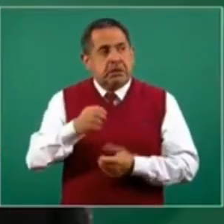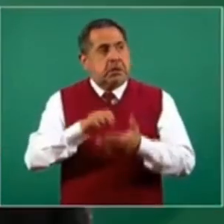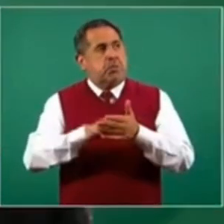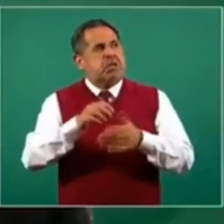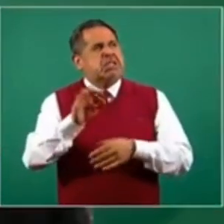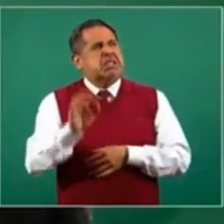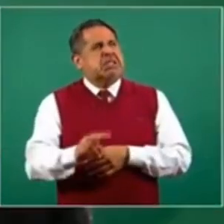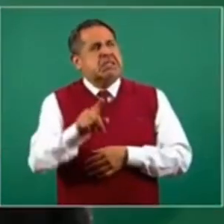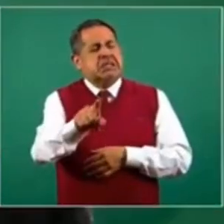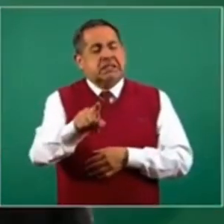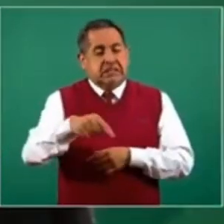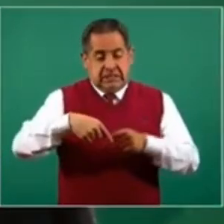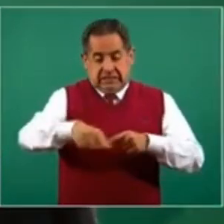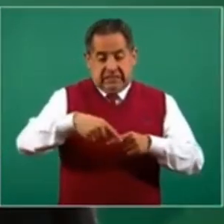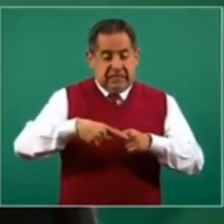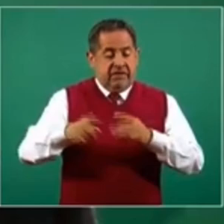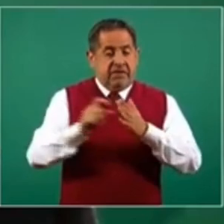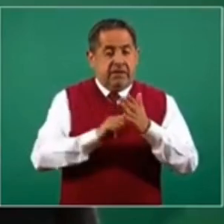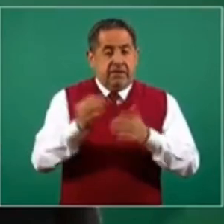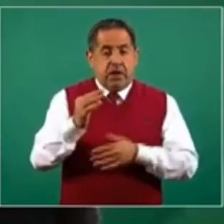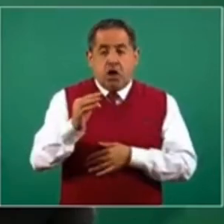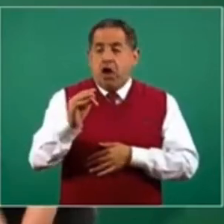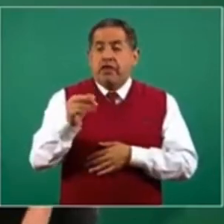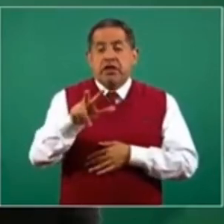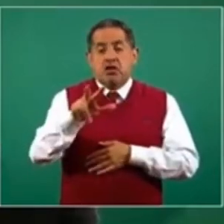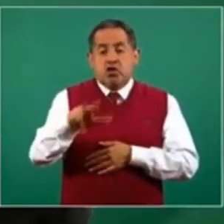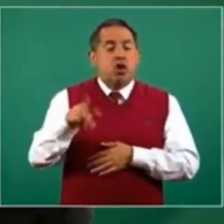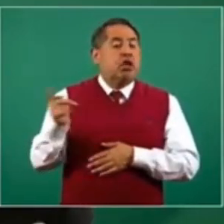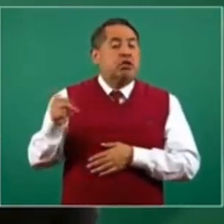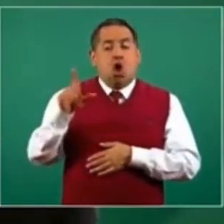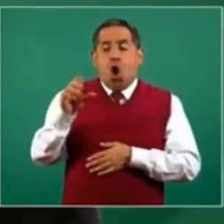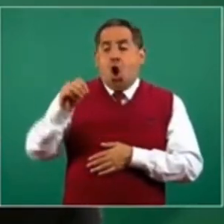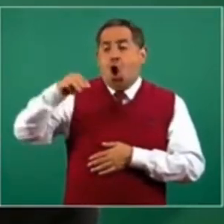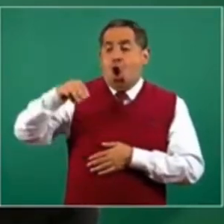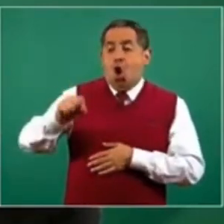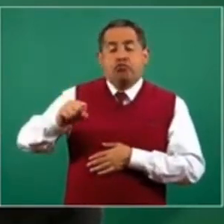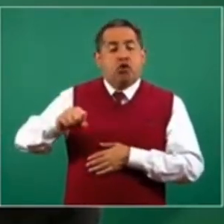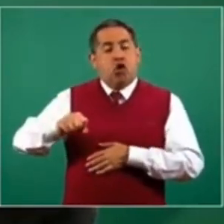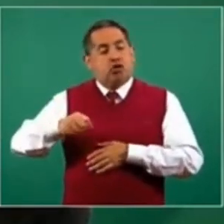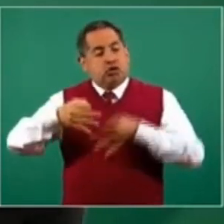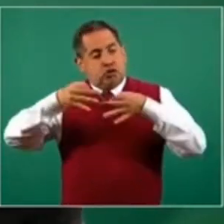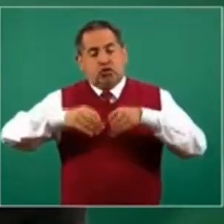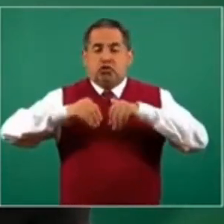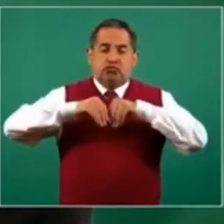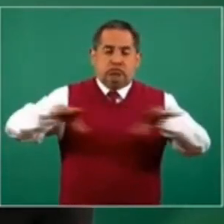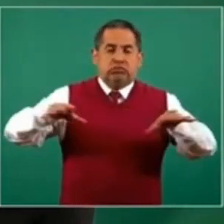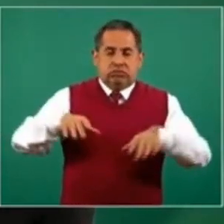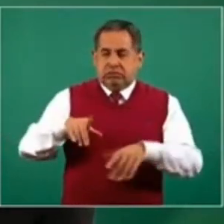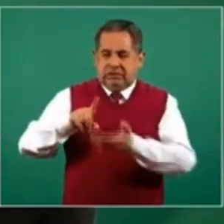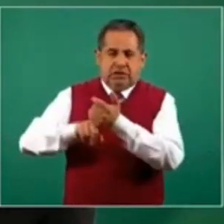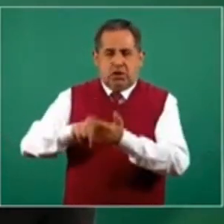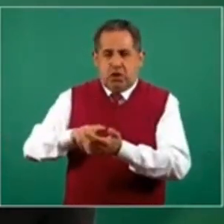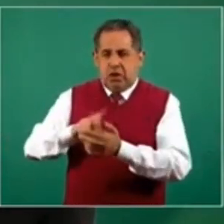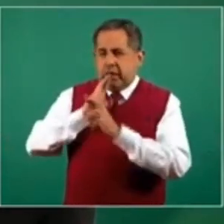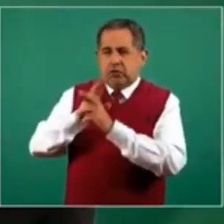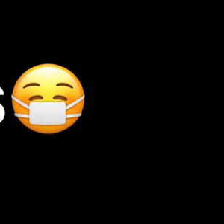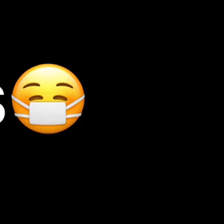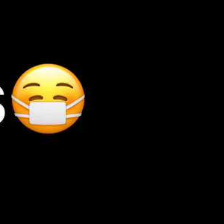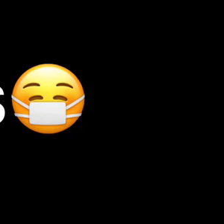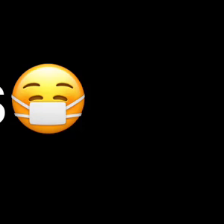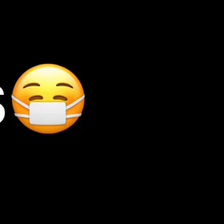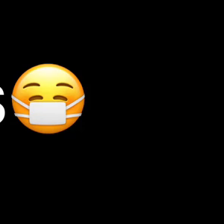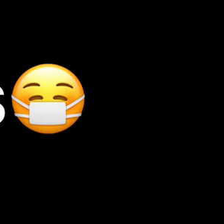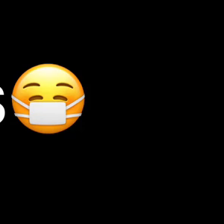de este mismo mes, la OMS va a tomar conocimiento formal de los resultados de esta vacuna.